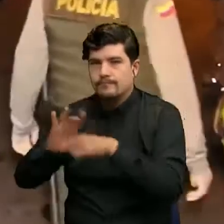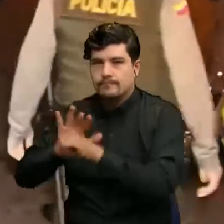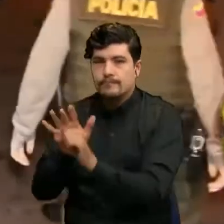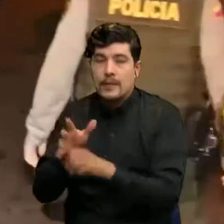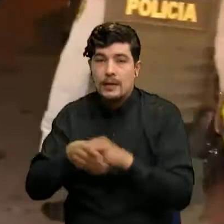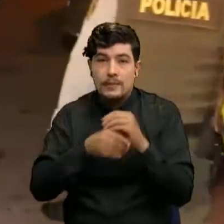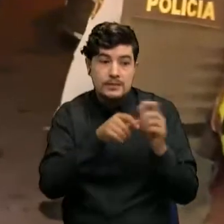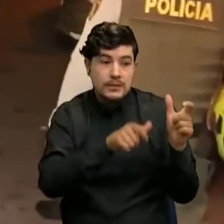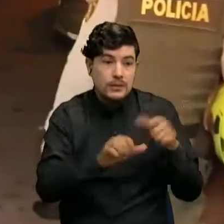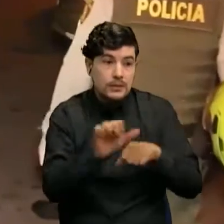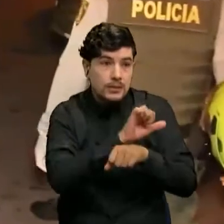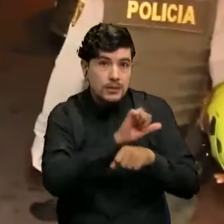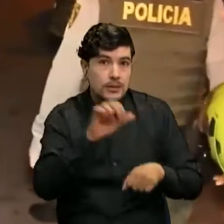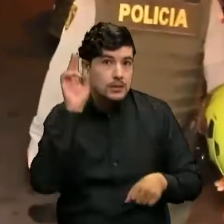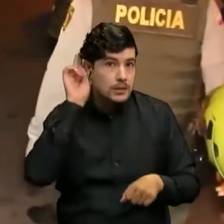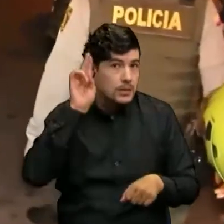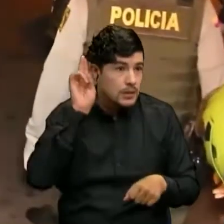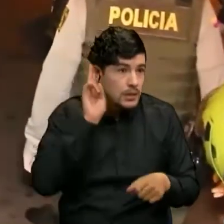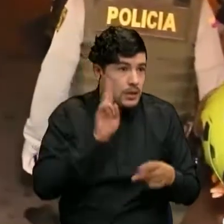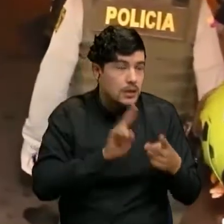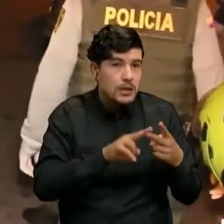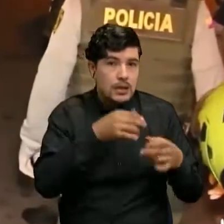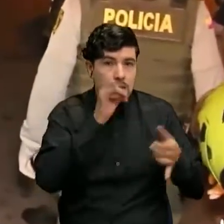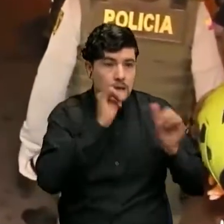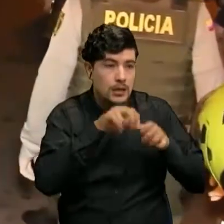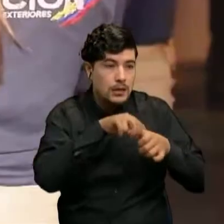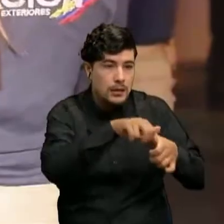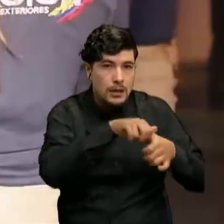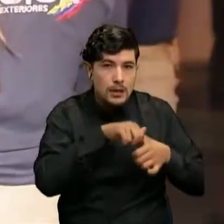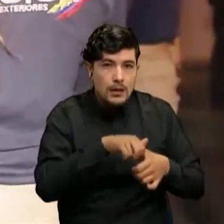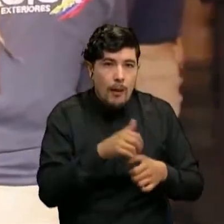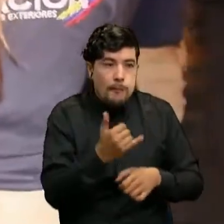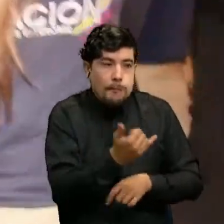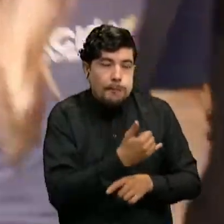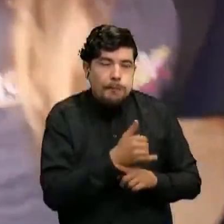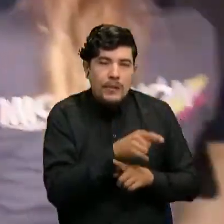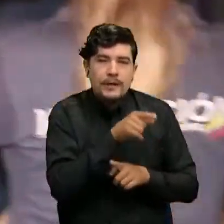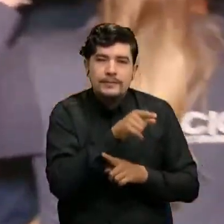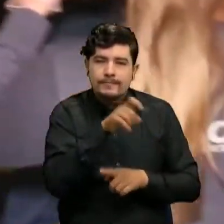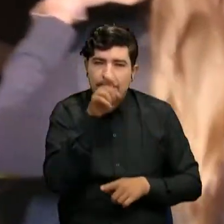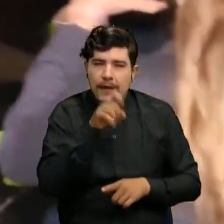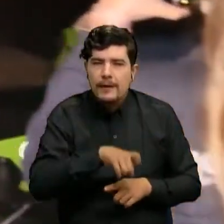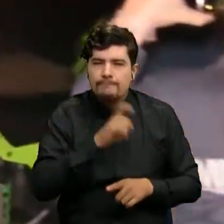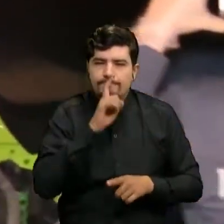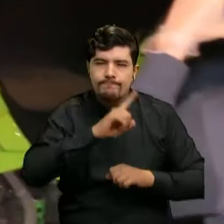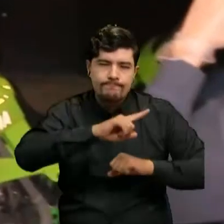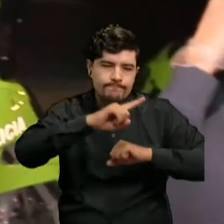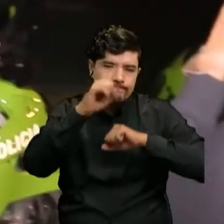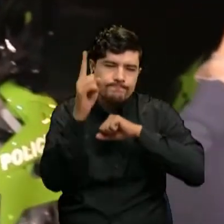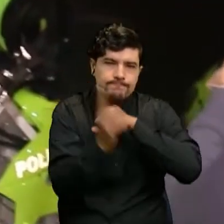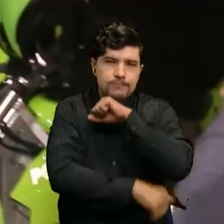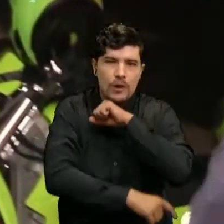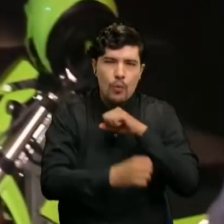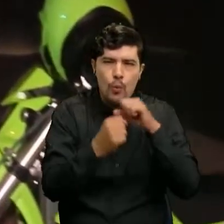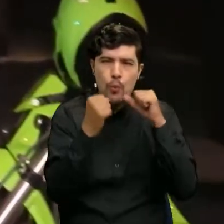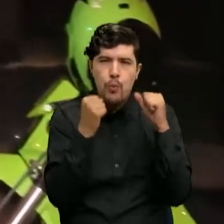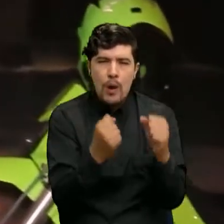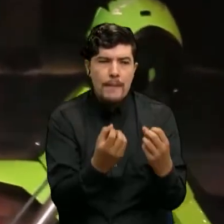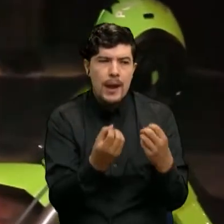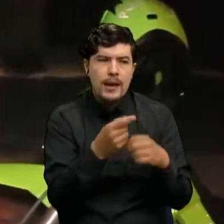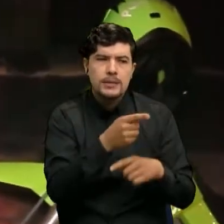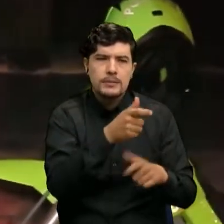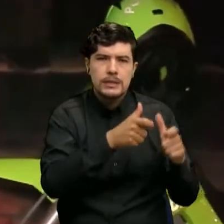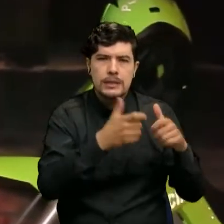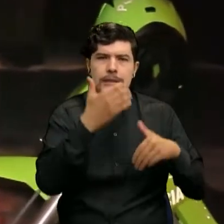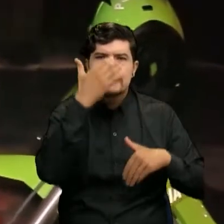embriagados o a los conductores que están conduciendo en este efecto para poder lograr también contrarrestar